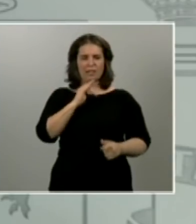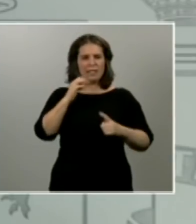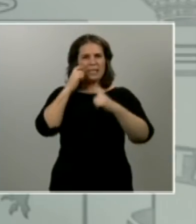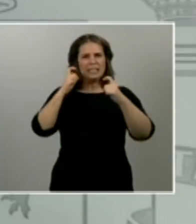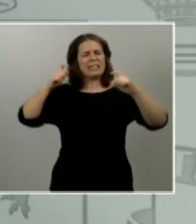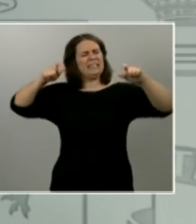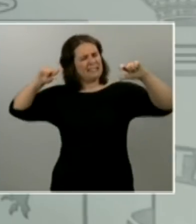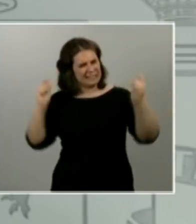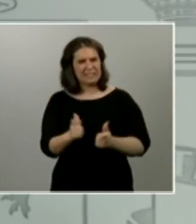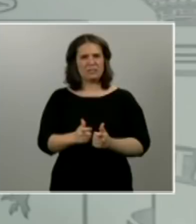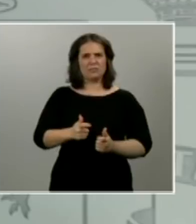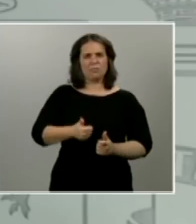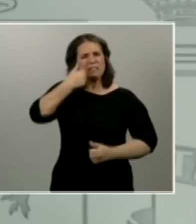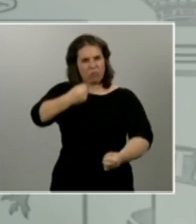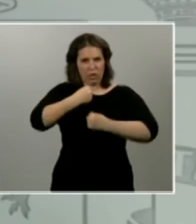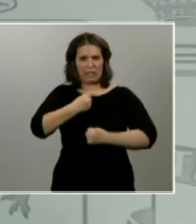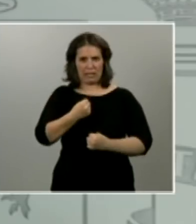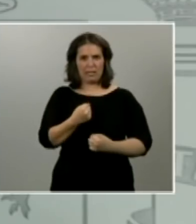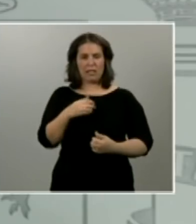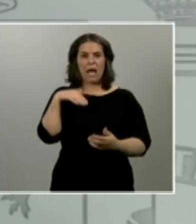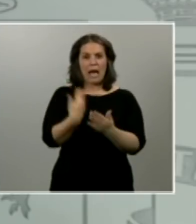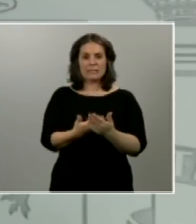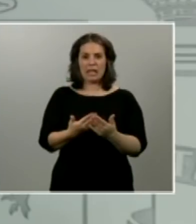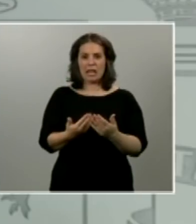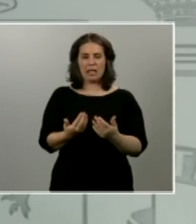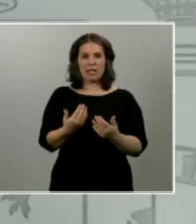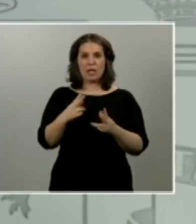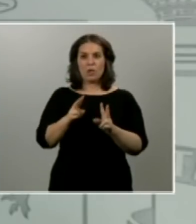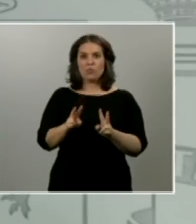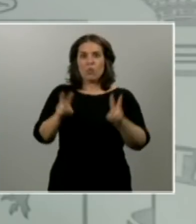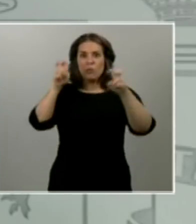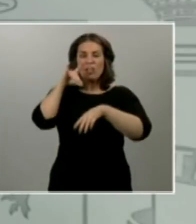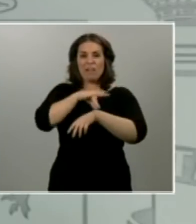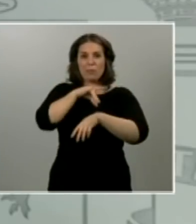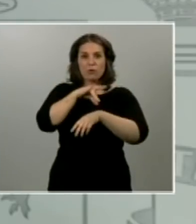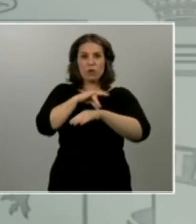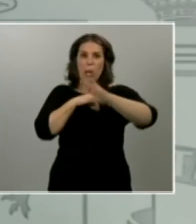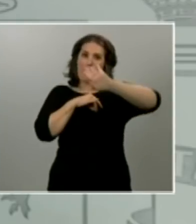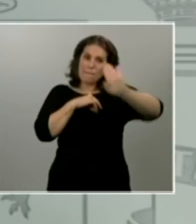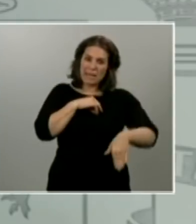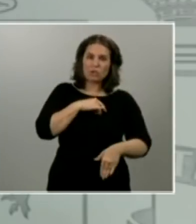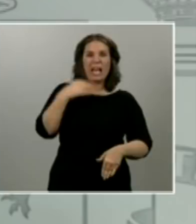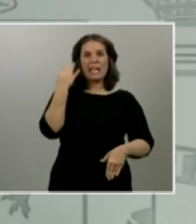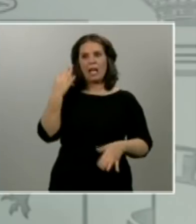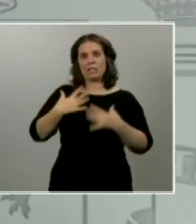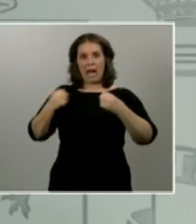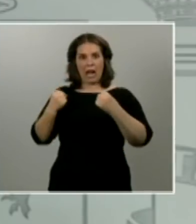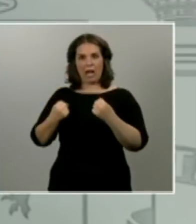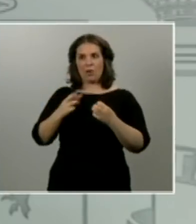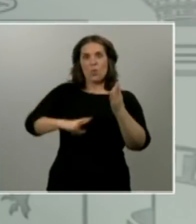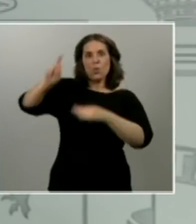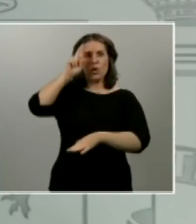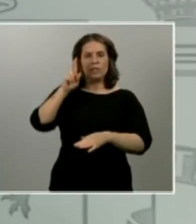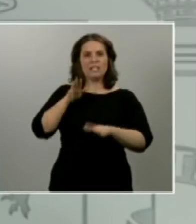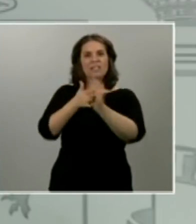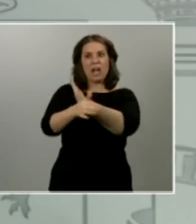más acusada, hasta un punto en el que los nuevos enfermos sean menos que los nuevos sanados y los hospitales, en consecuencia, recuperen poco a